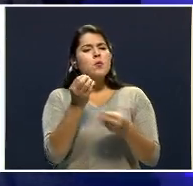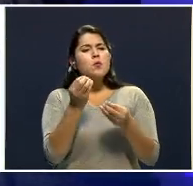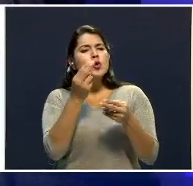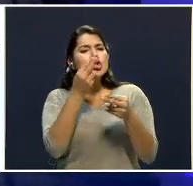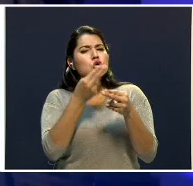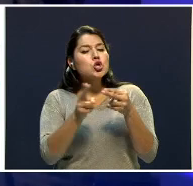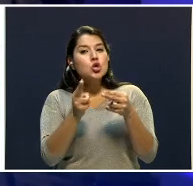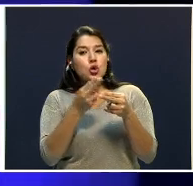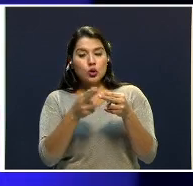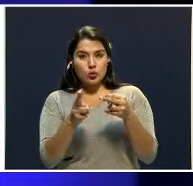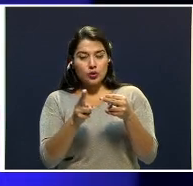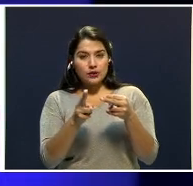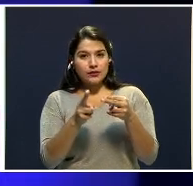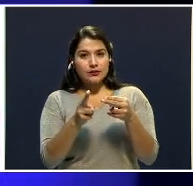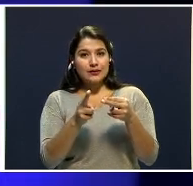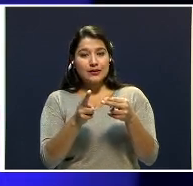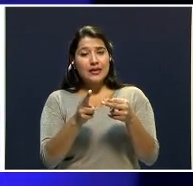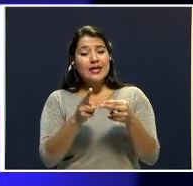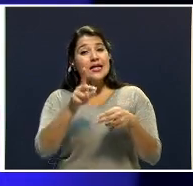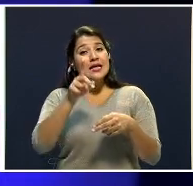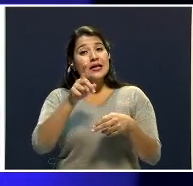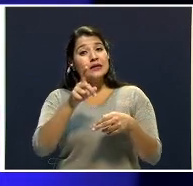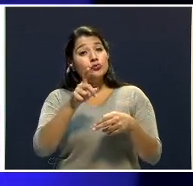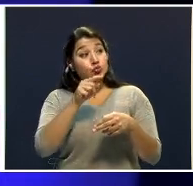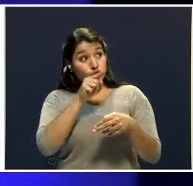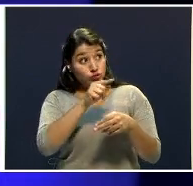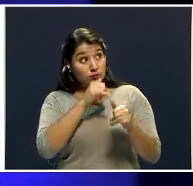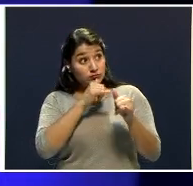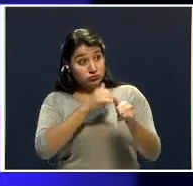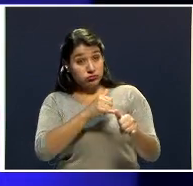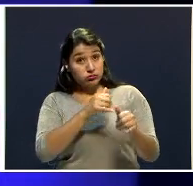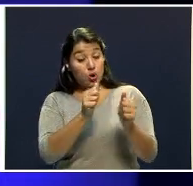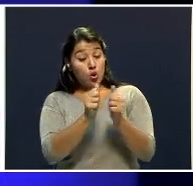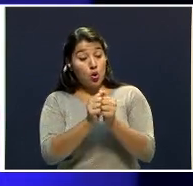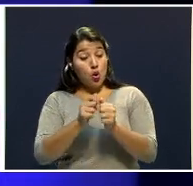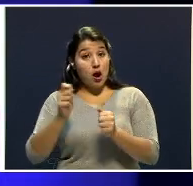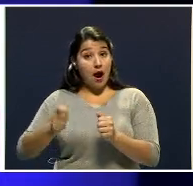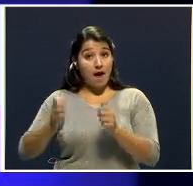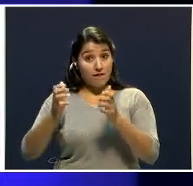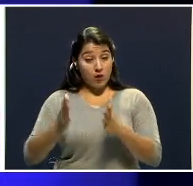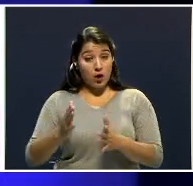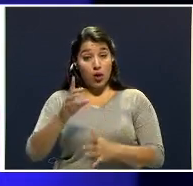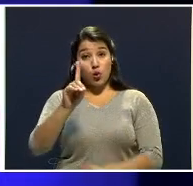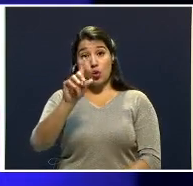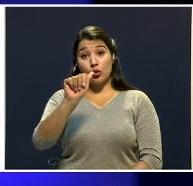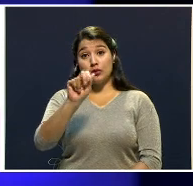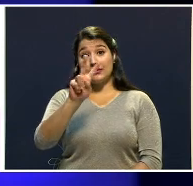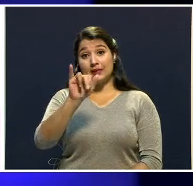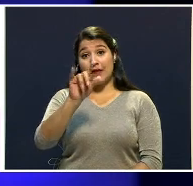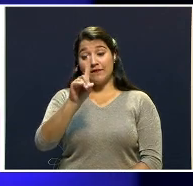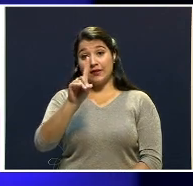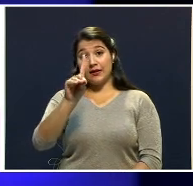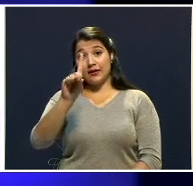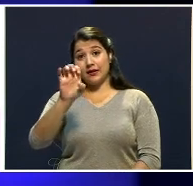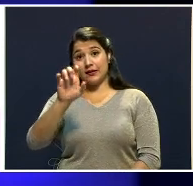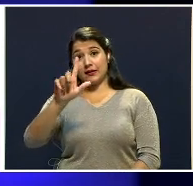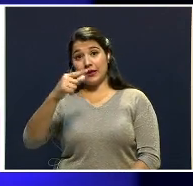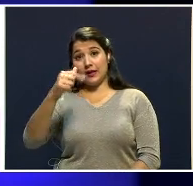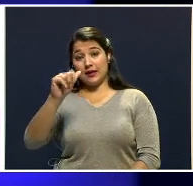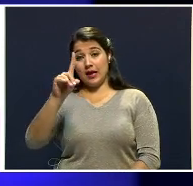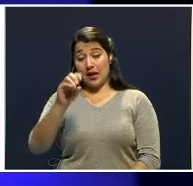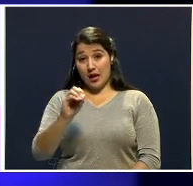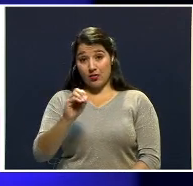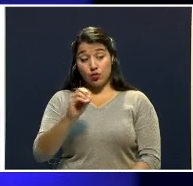Muy puntualmente, presentó usted junto con el abogado David Delgado un recurso ante la Comisión